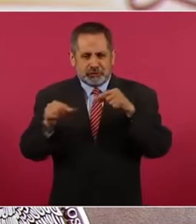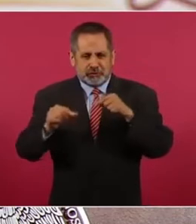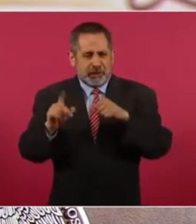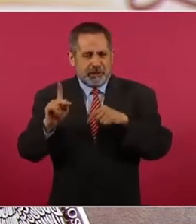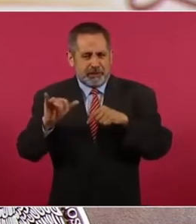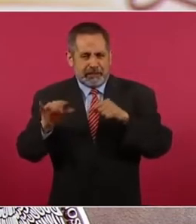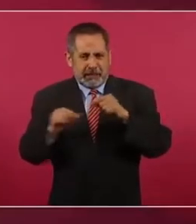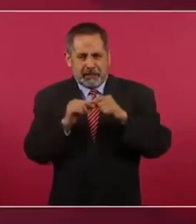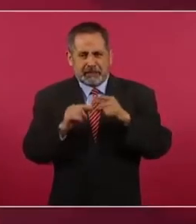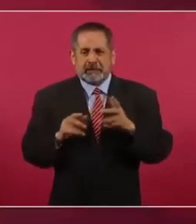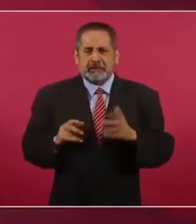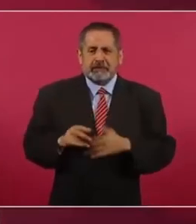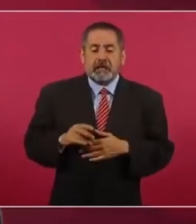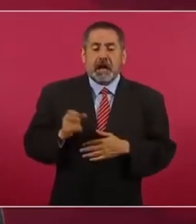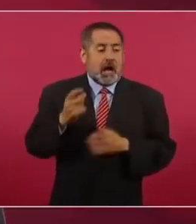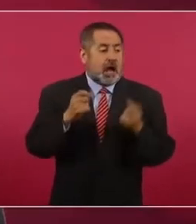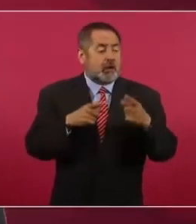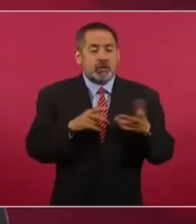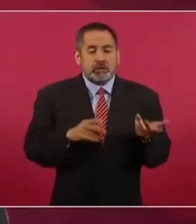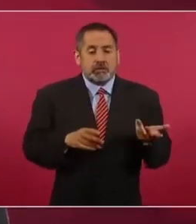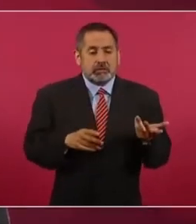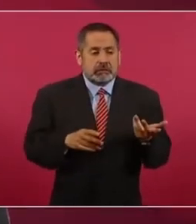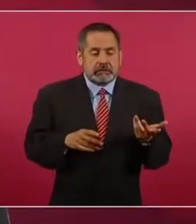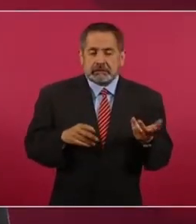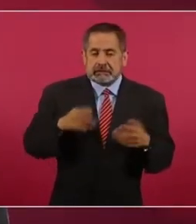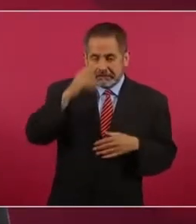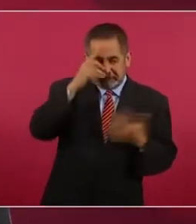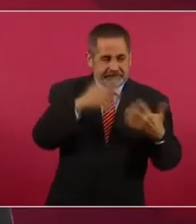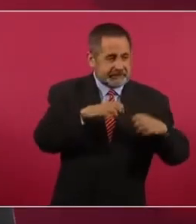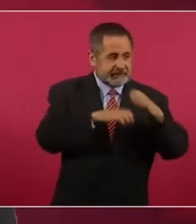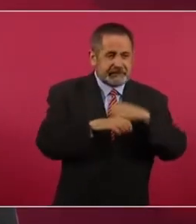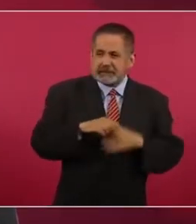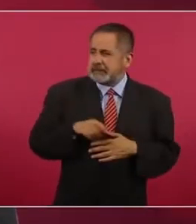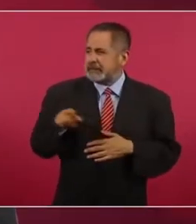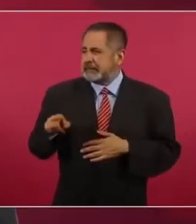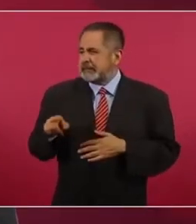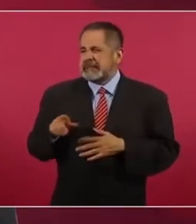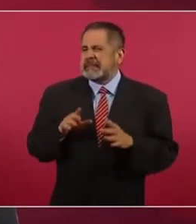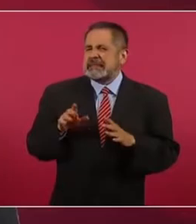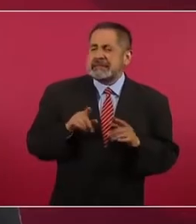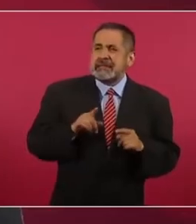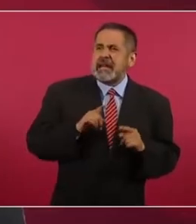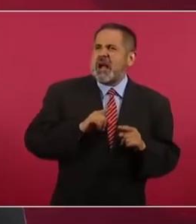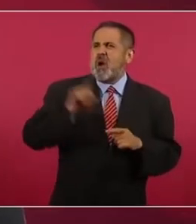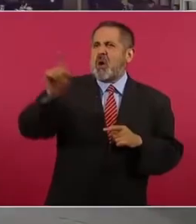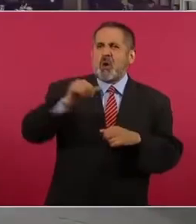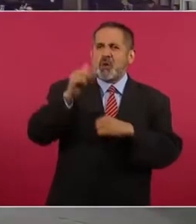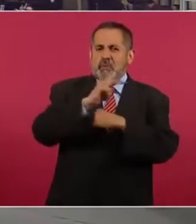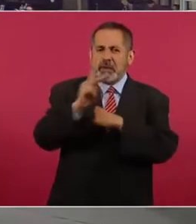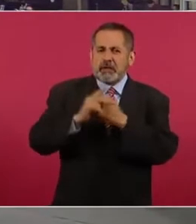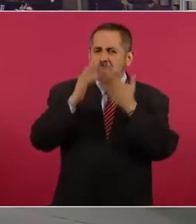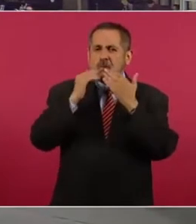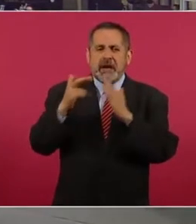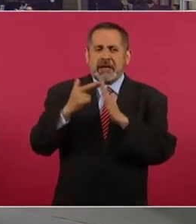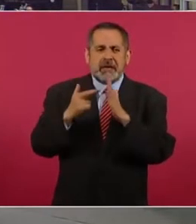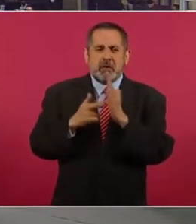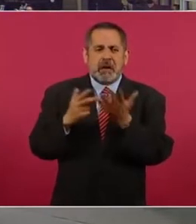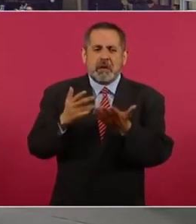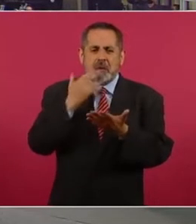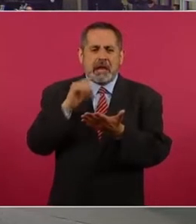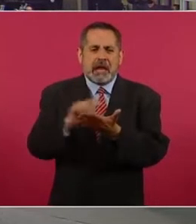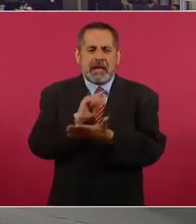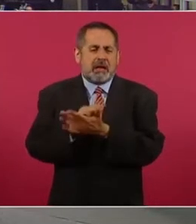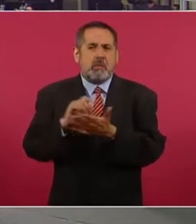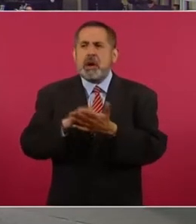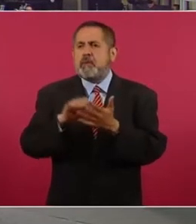Llevarse la adicción a países que tienen menor fuerza, menor capacidad de regular, por ejemplo, en algunos continentes